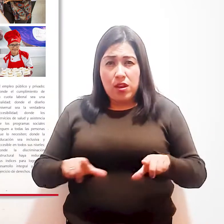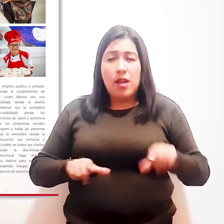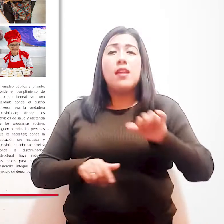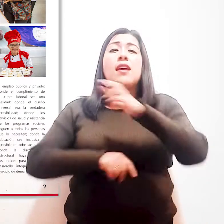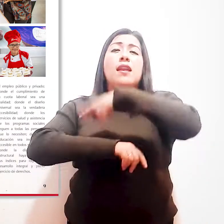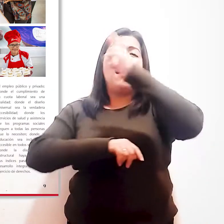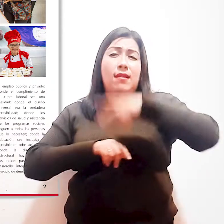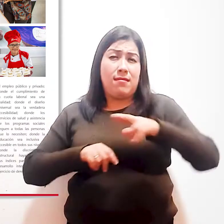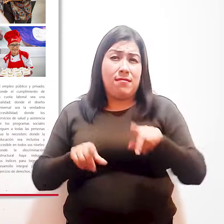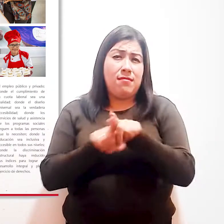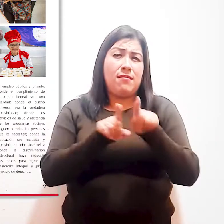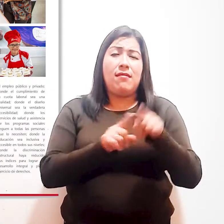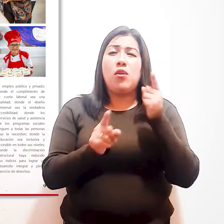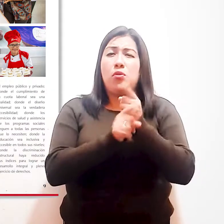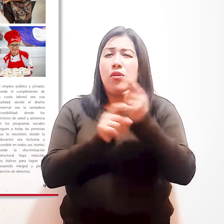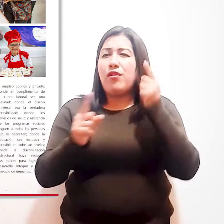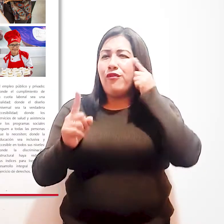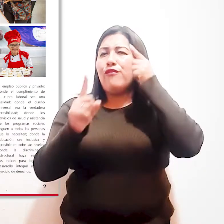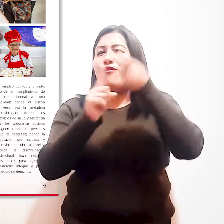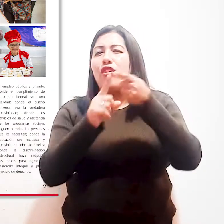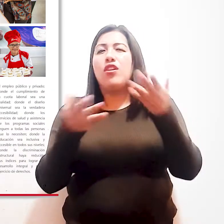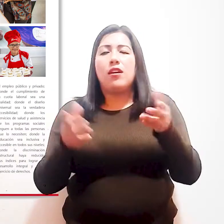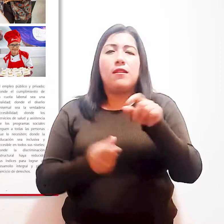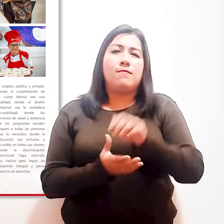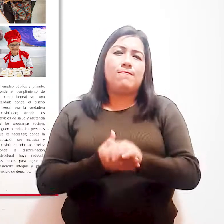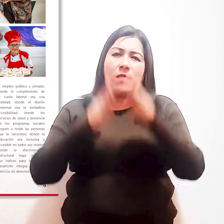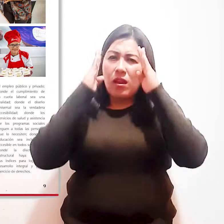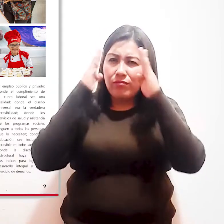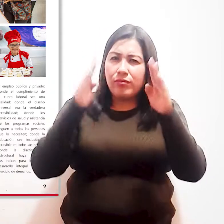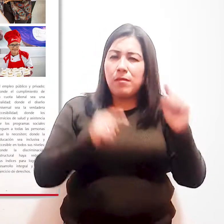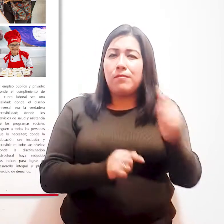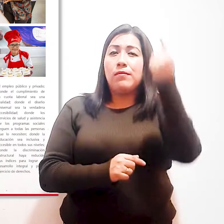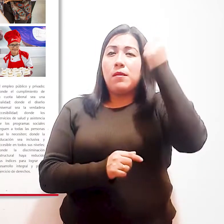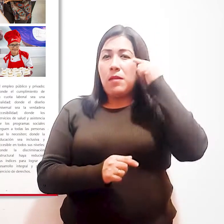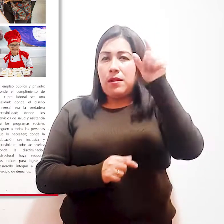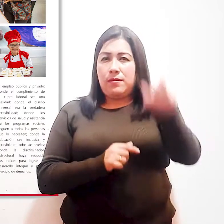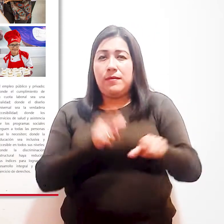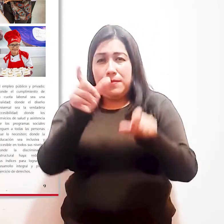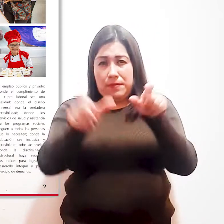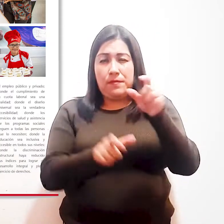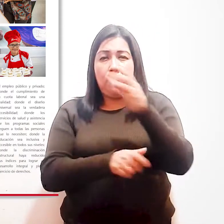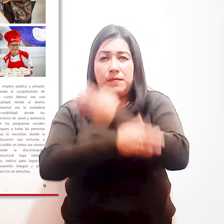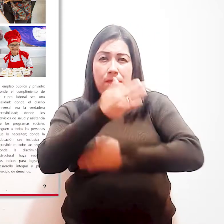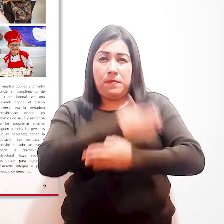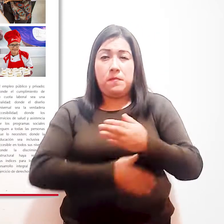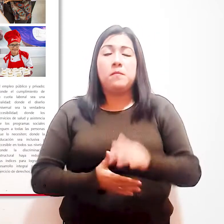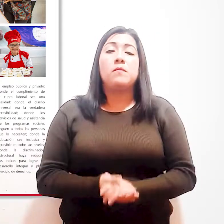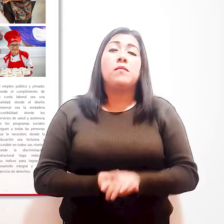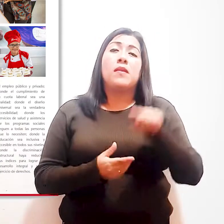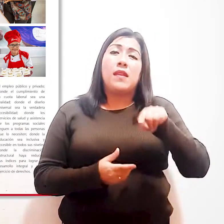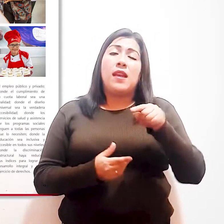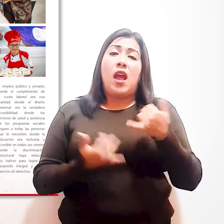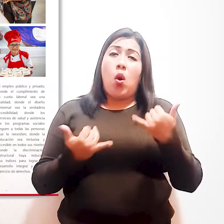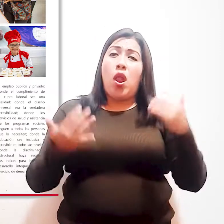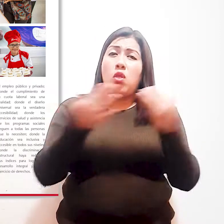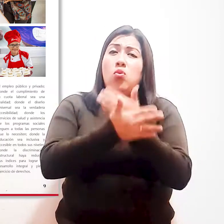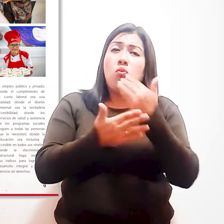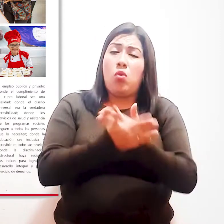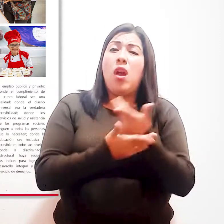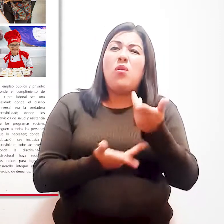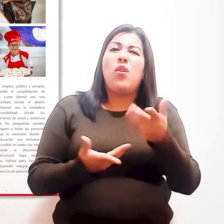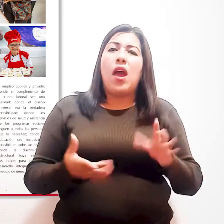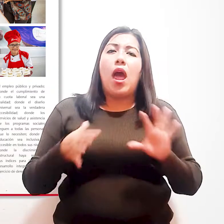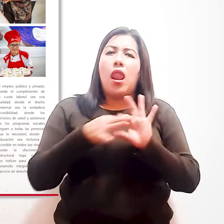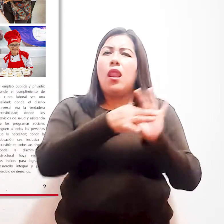capacitados con el correcto enfoque de la discapacidad y su adecuada atención prioritaria. Se implementó la red Alivia Perú,